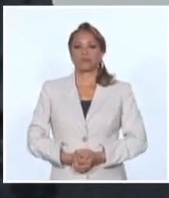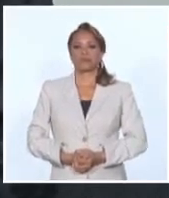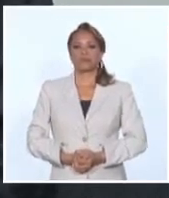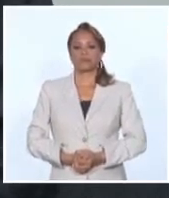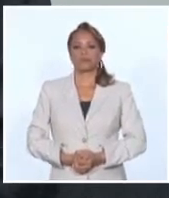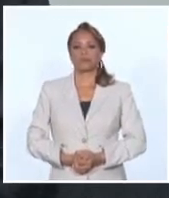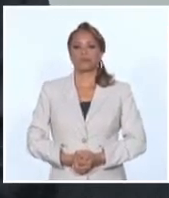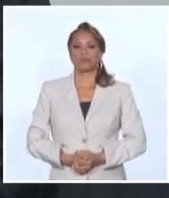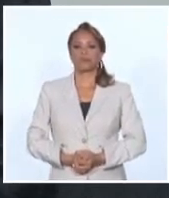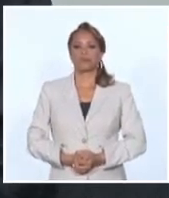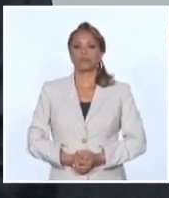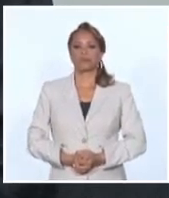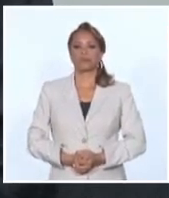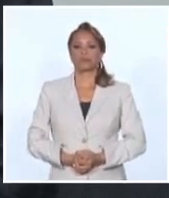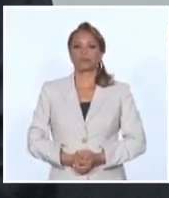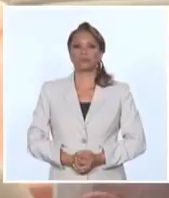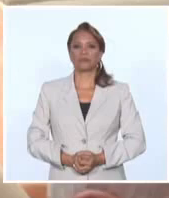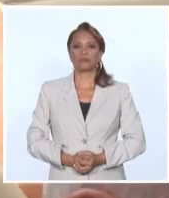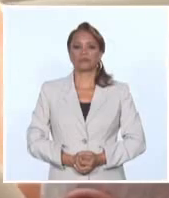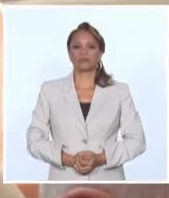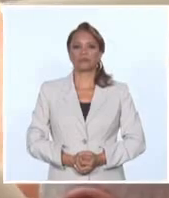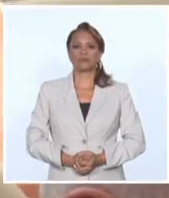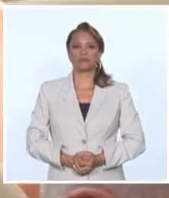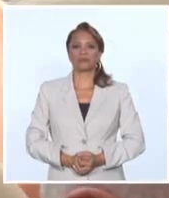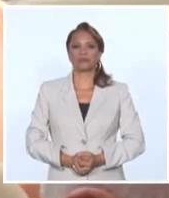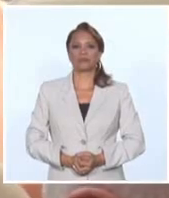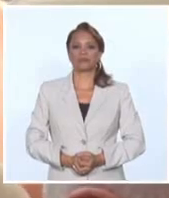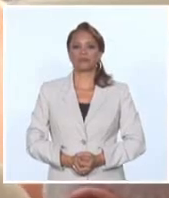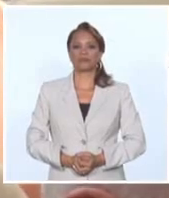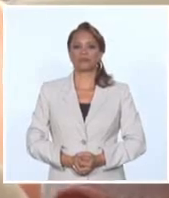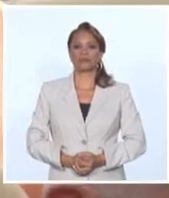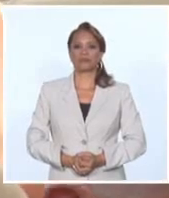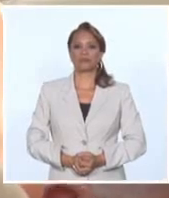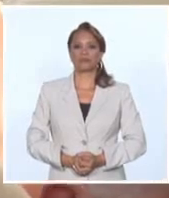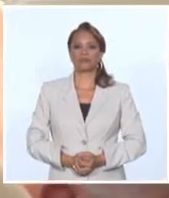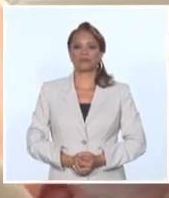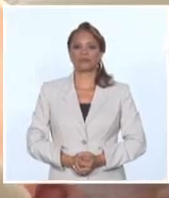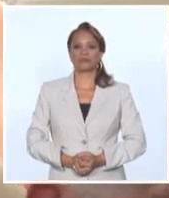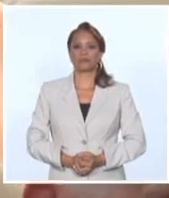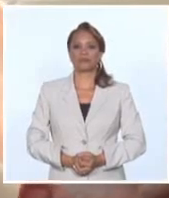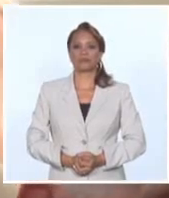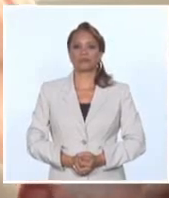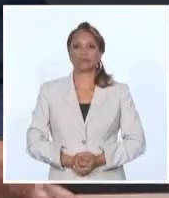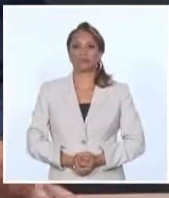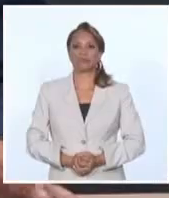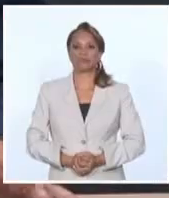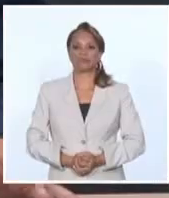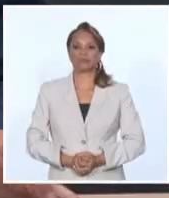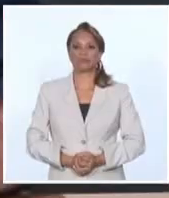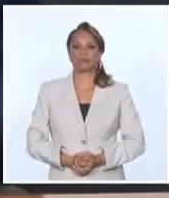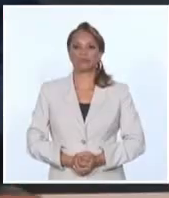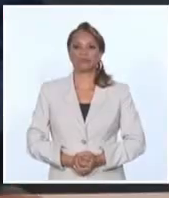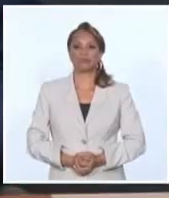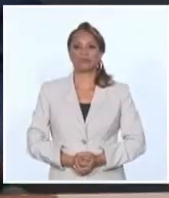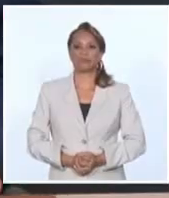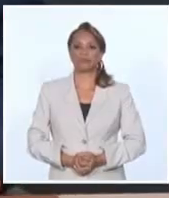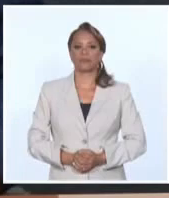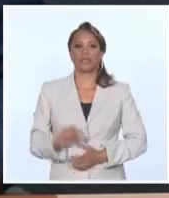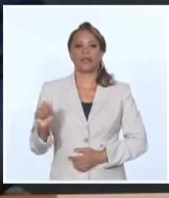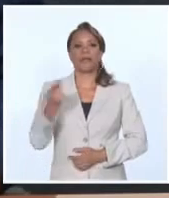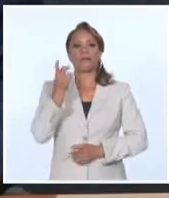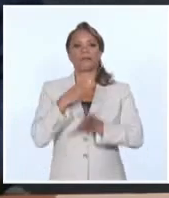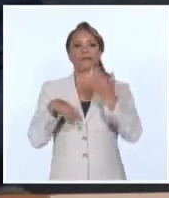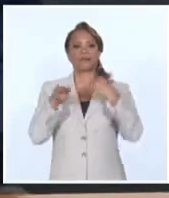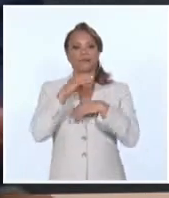sobre todo los que son de las zonas que están consideradas de más riesgo. Por su parte el primer ministro de la